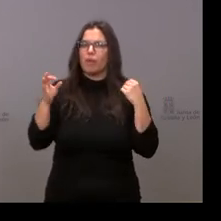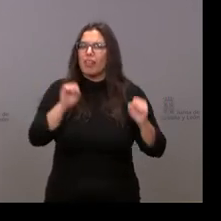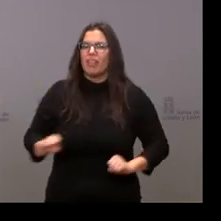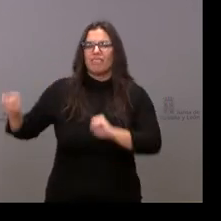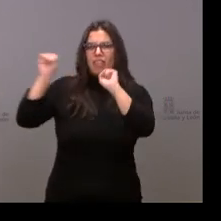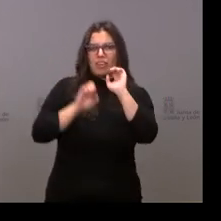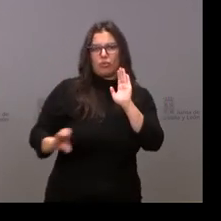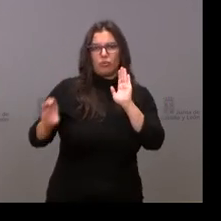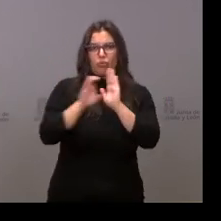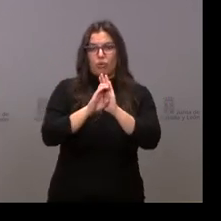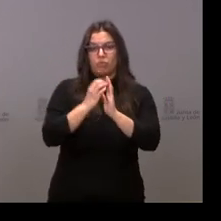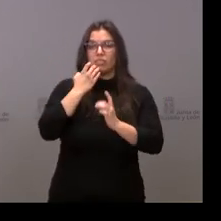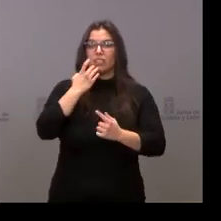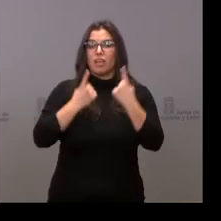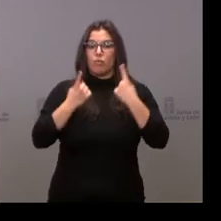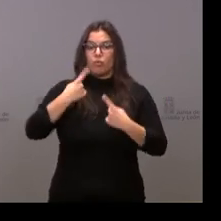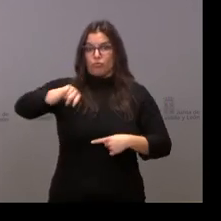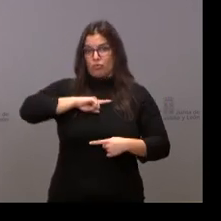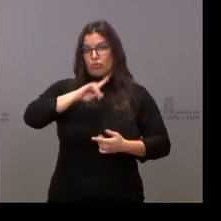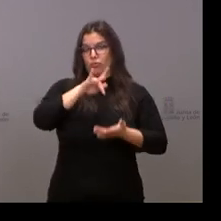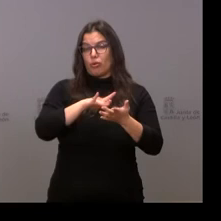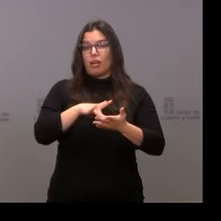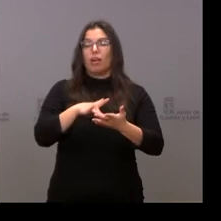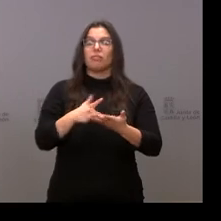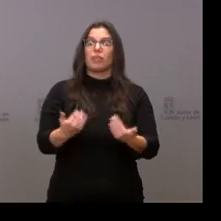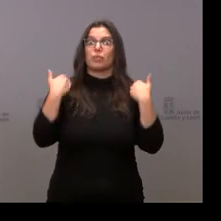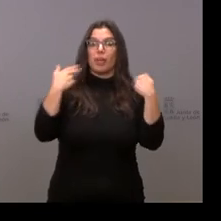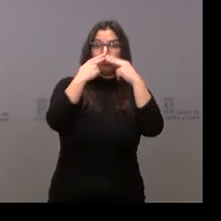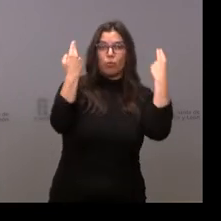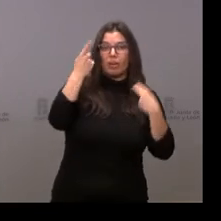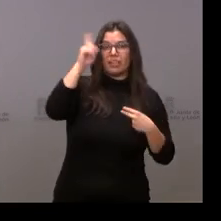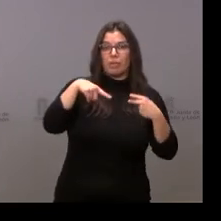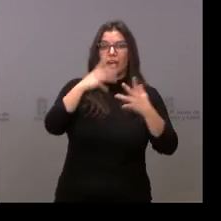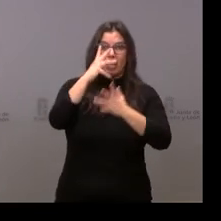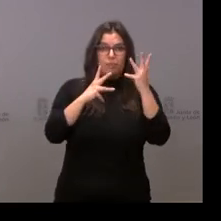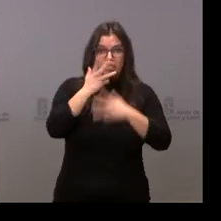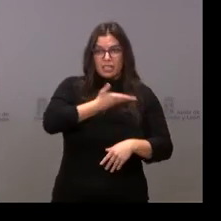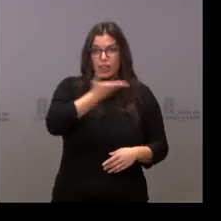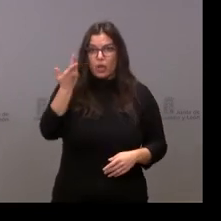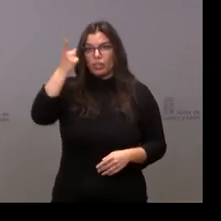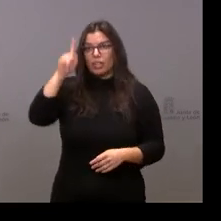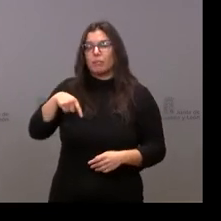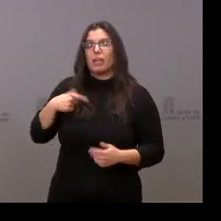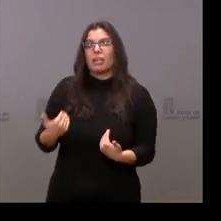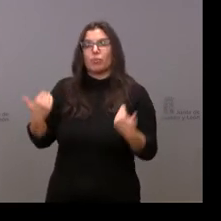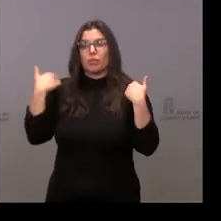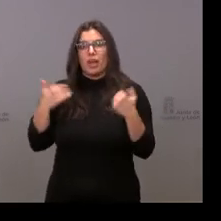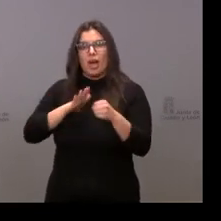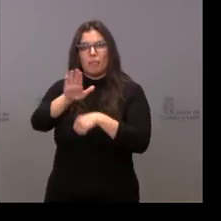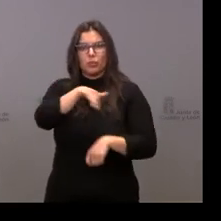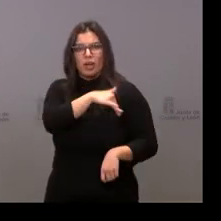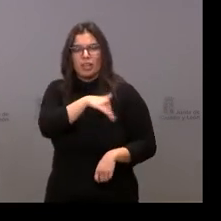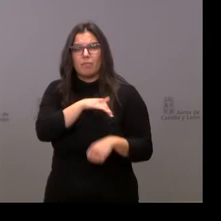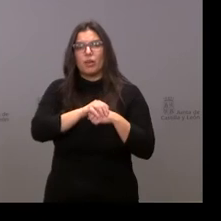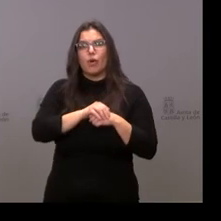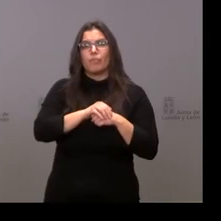que tenemos responsabilidades públicas, desde las administraciones, desde quien tiene responsabilidad en el mundo académico,